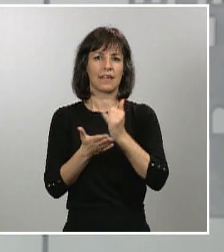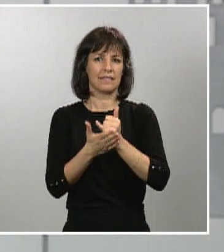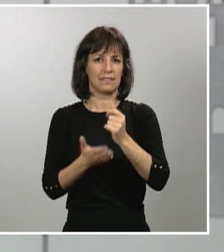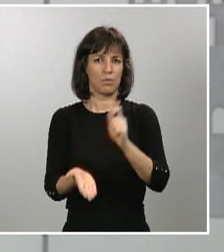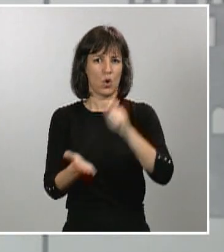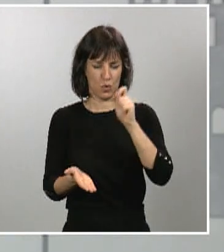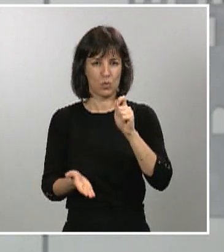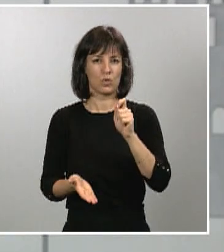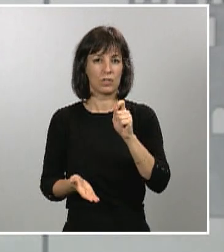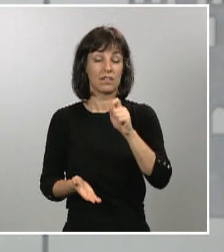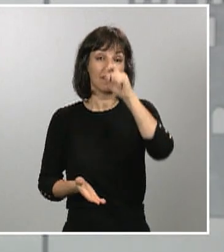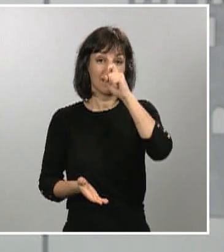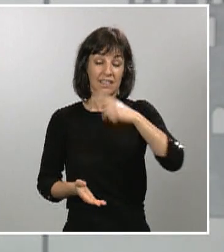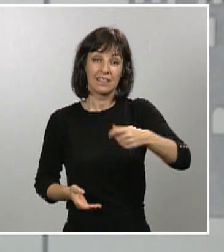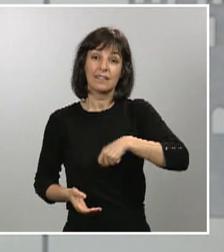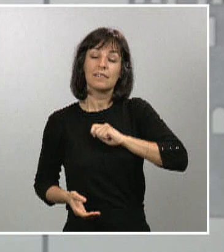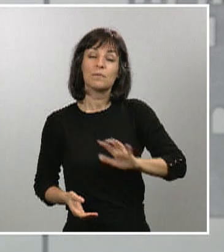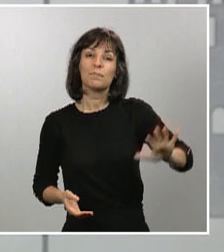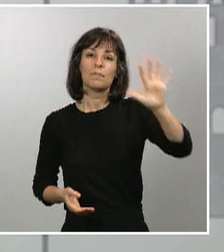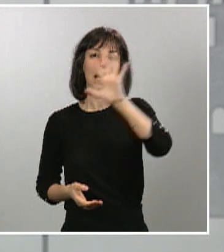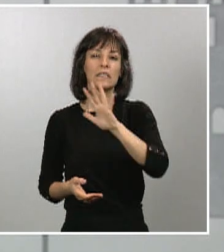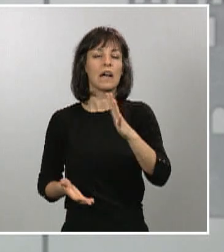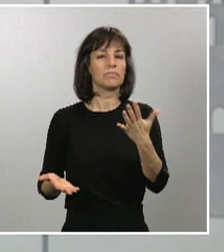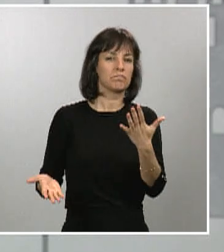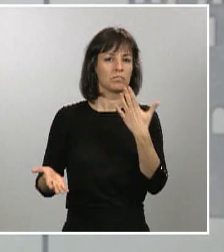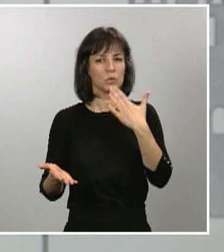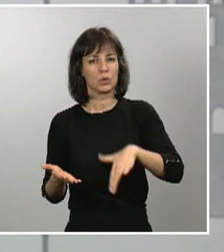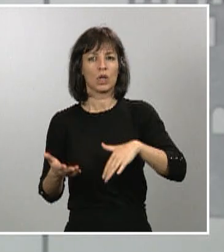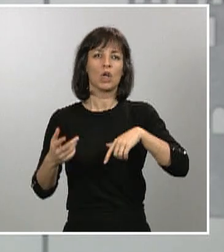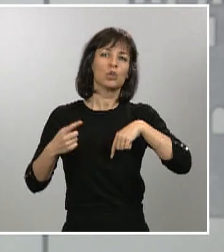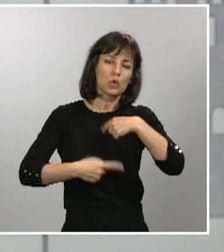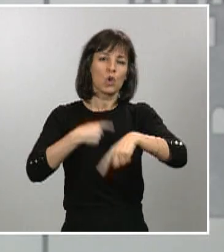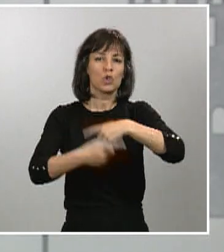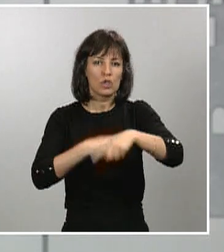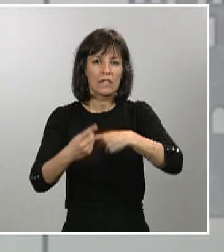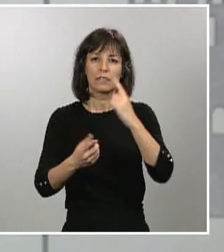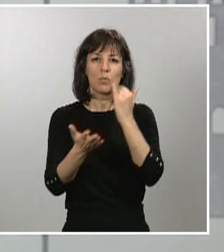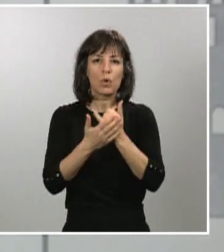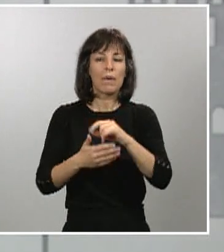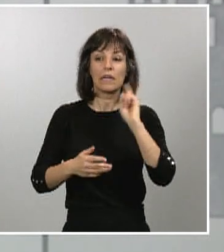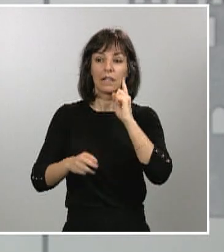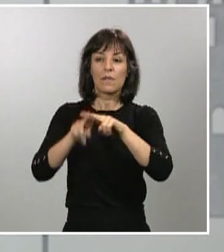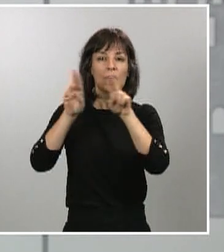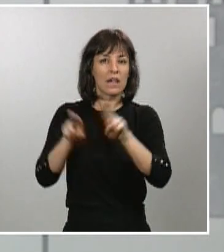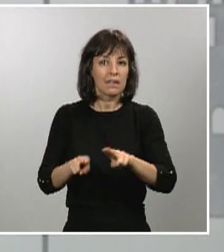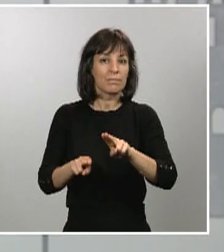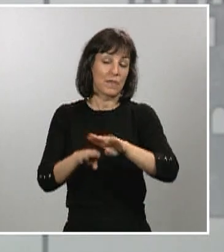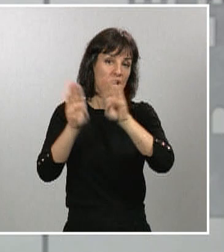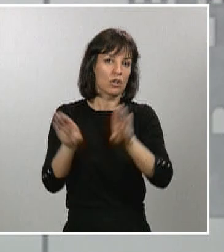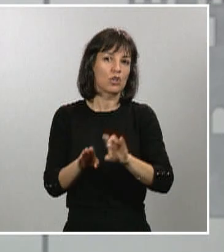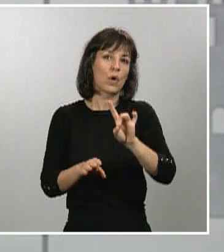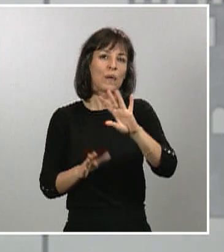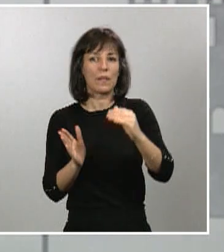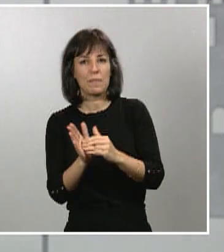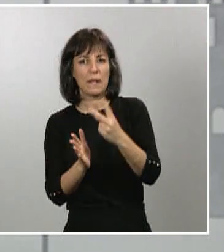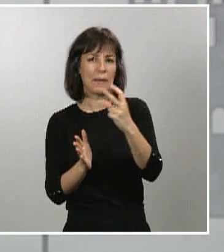España está haciendo entre 15 y 20.000 pruebas de diagnóstico diarias. Ha llegado un